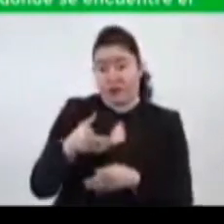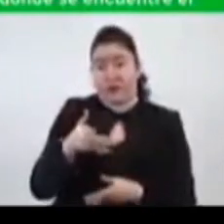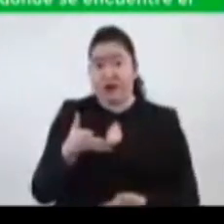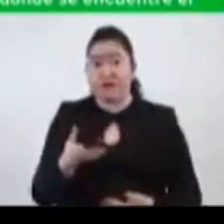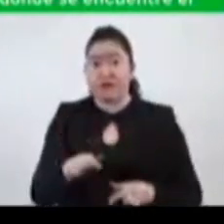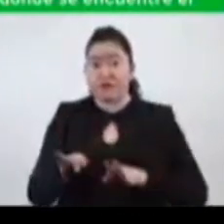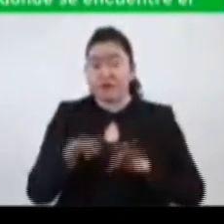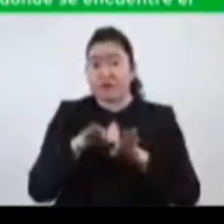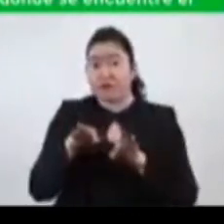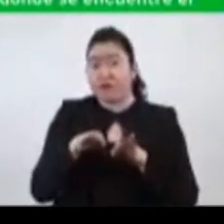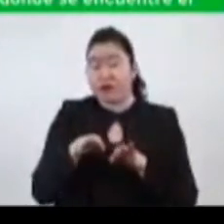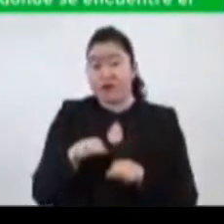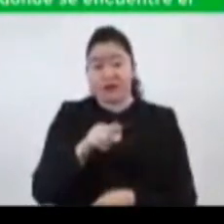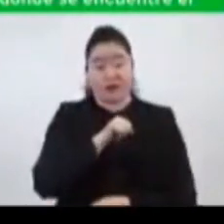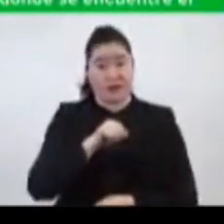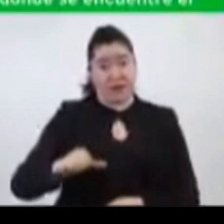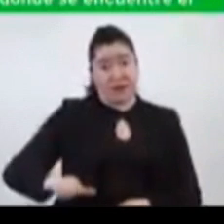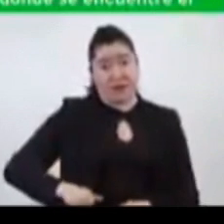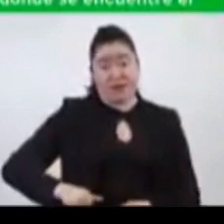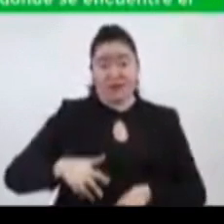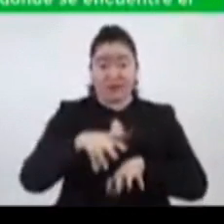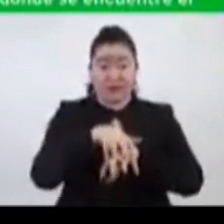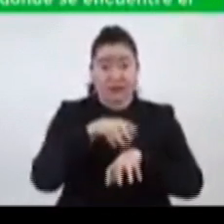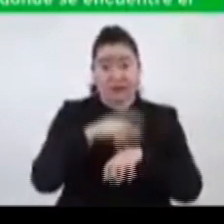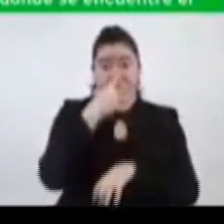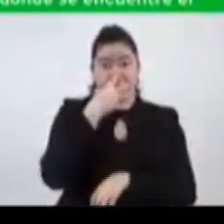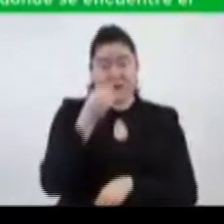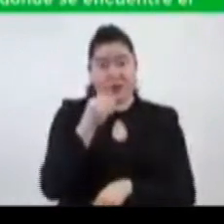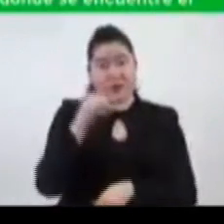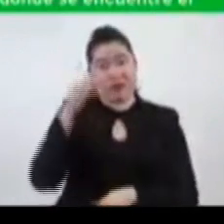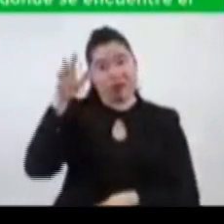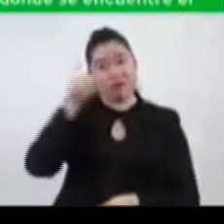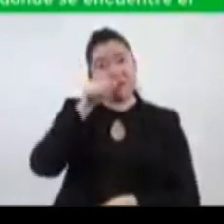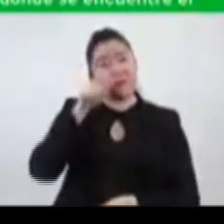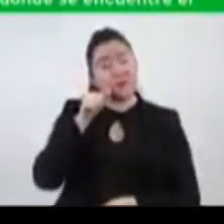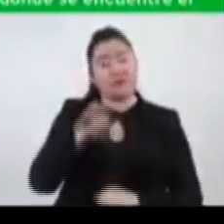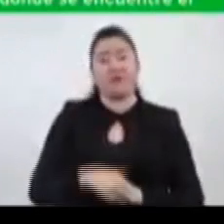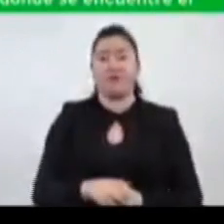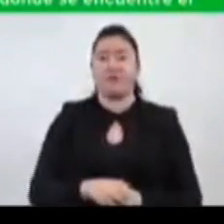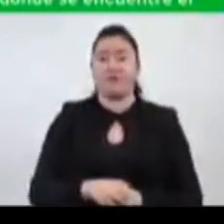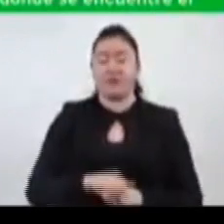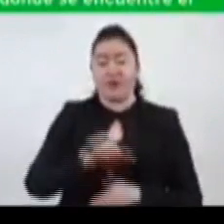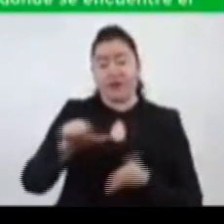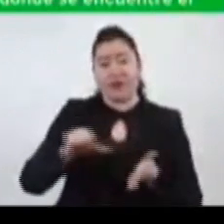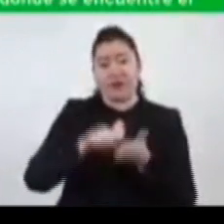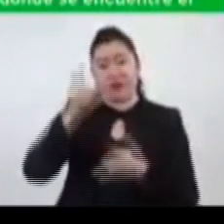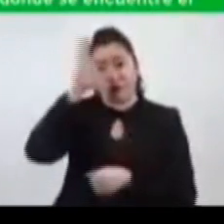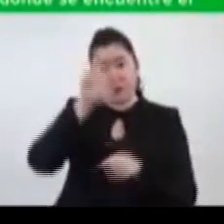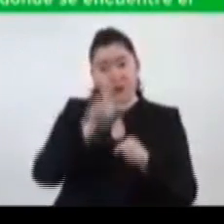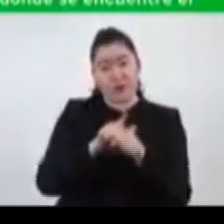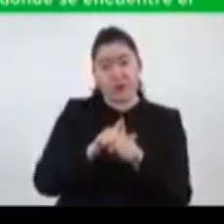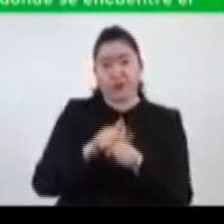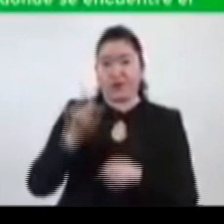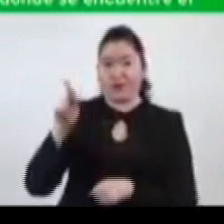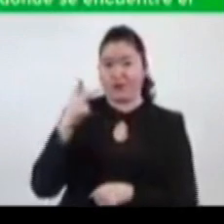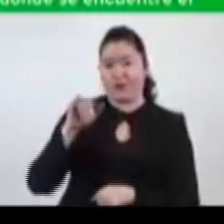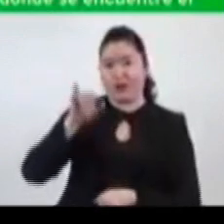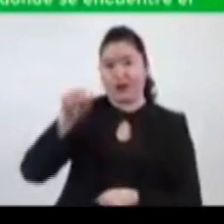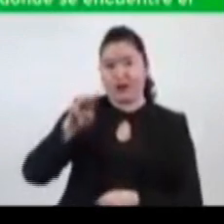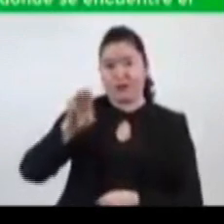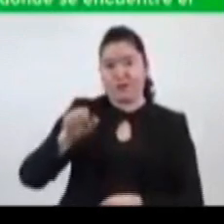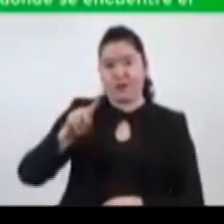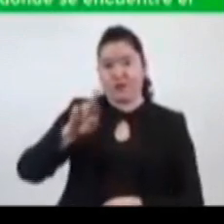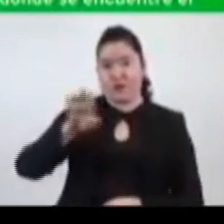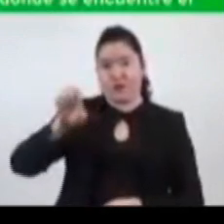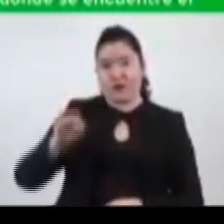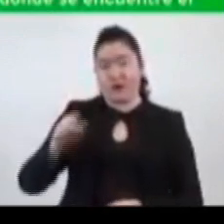que está en las alcaldías de Tlalpan, Coyoacán y Benito Juárez. El Centro Cultural Jaime Torres Boder, del Instituto